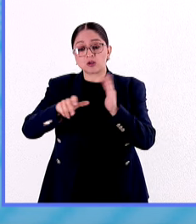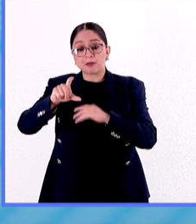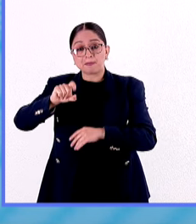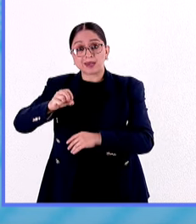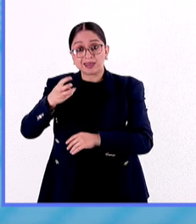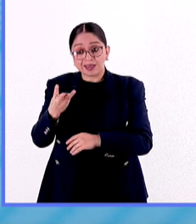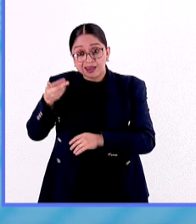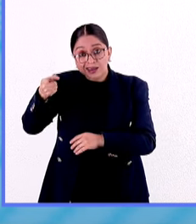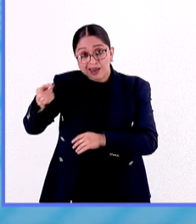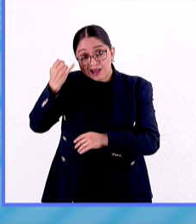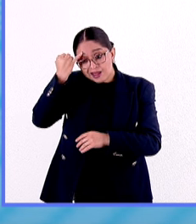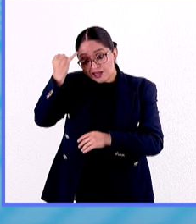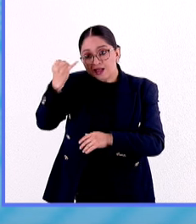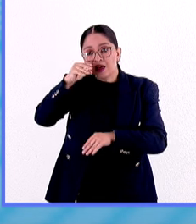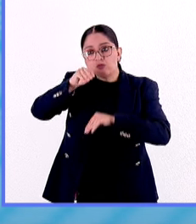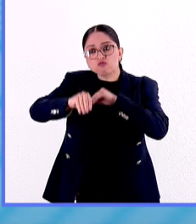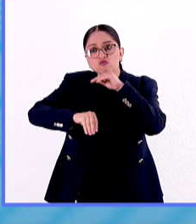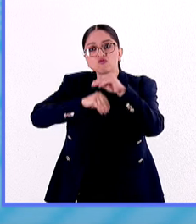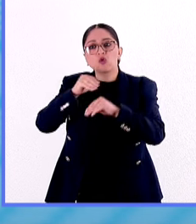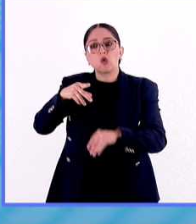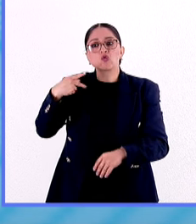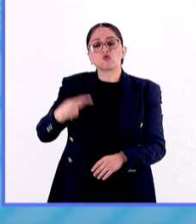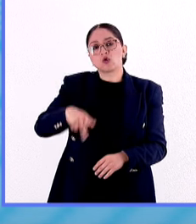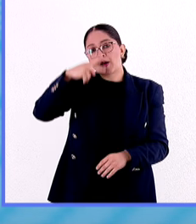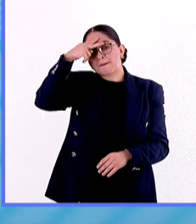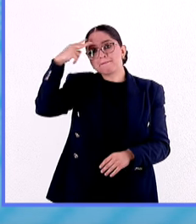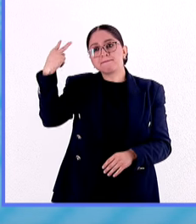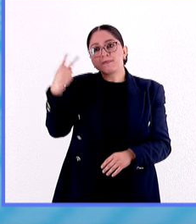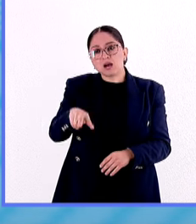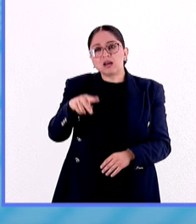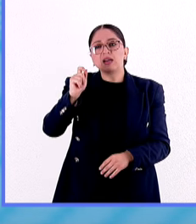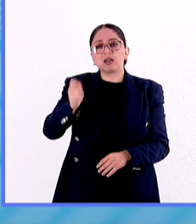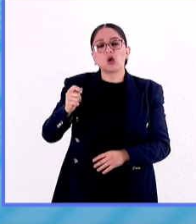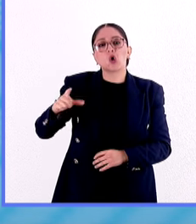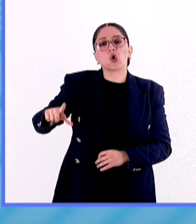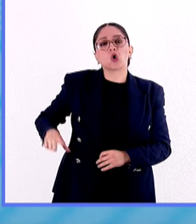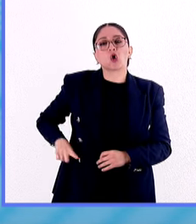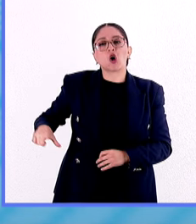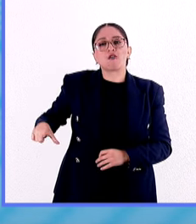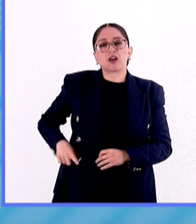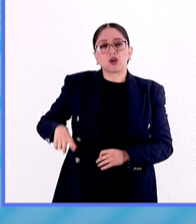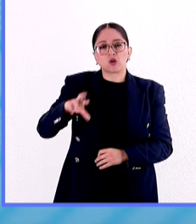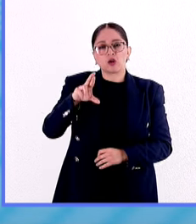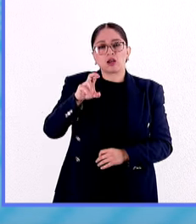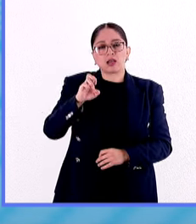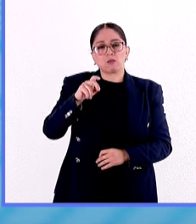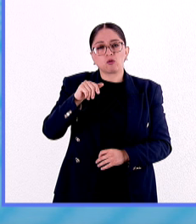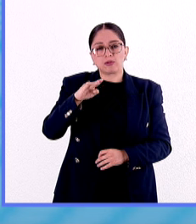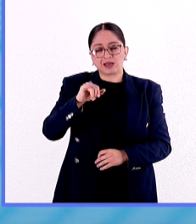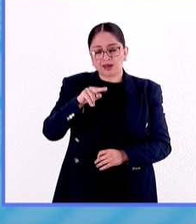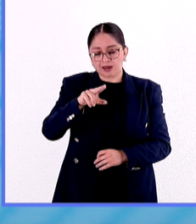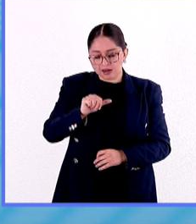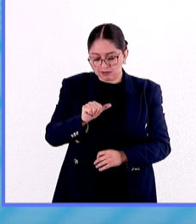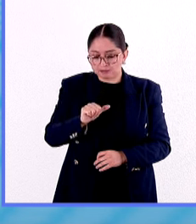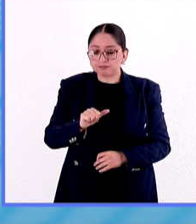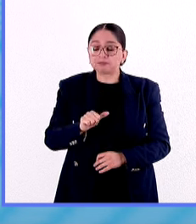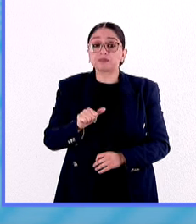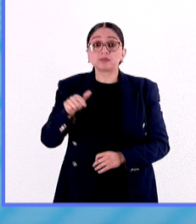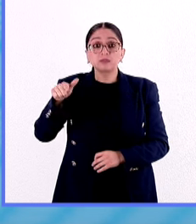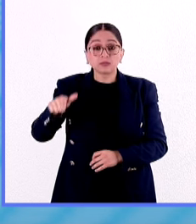trabajar sobre este proyecto de nación bajo la forma de gobierno republicana. Entonces, esta